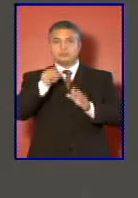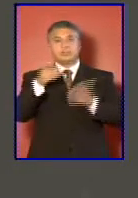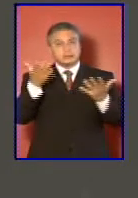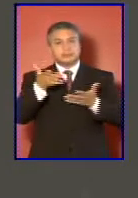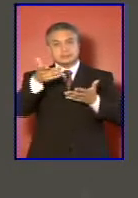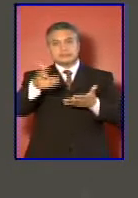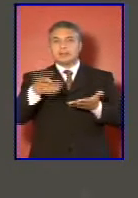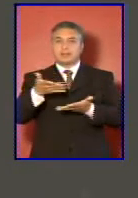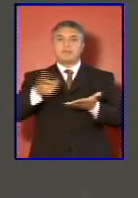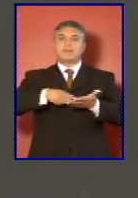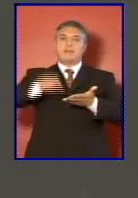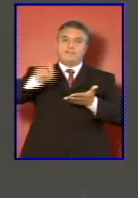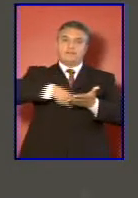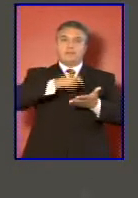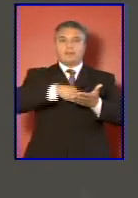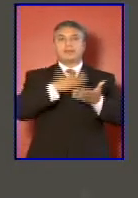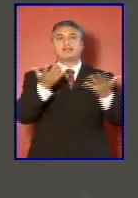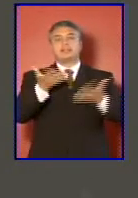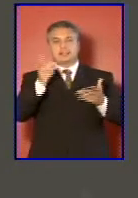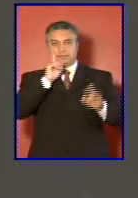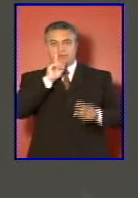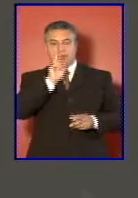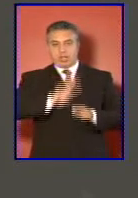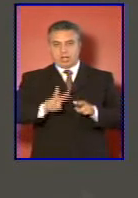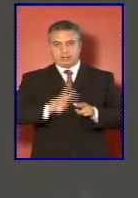para la firma de quienes debemos hacerlo.